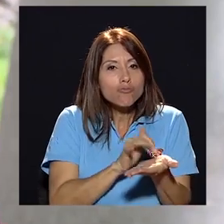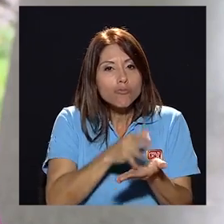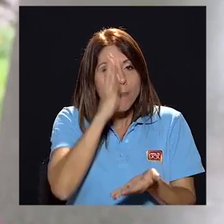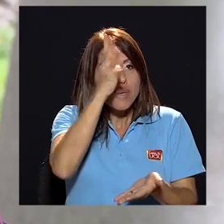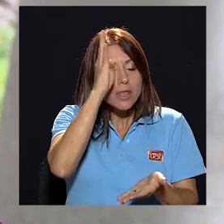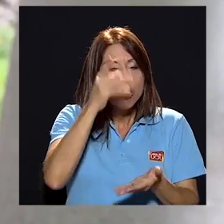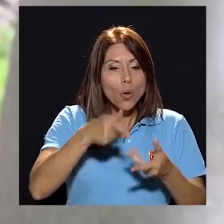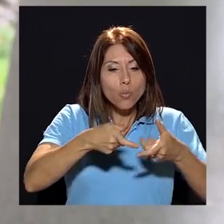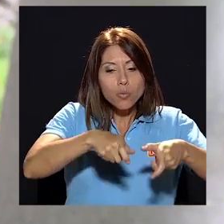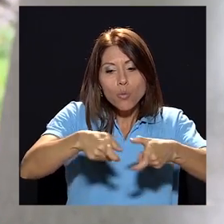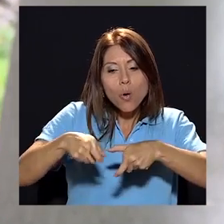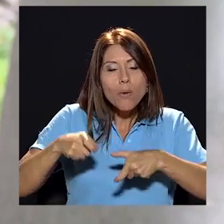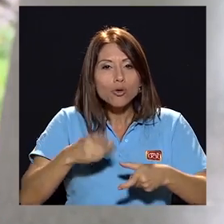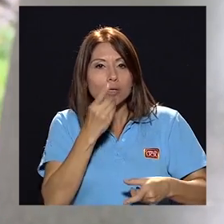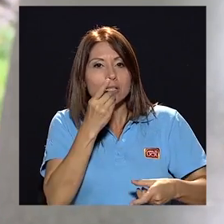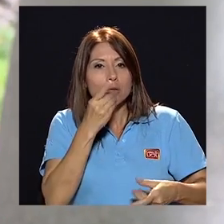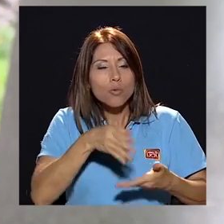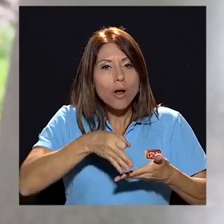pinto hago los huevos